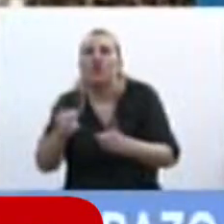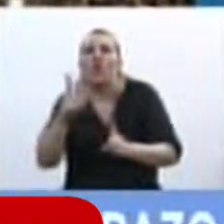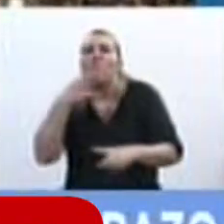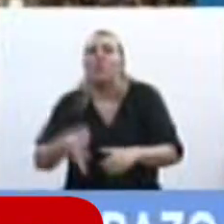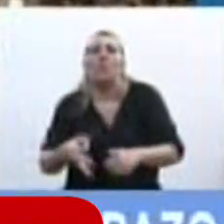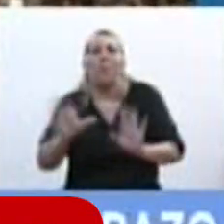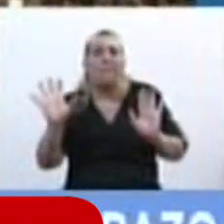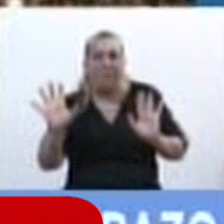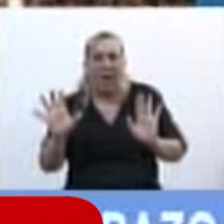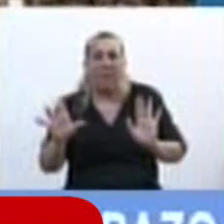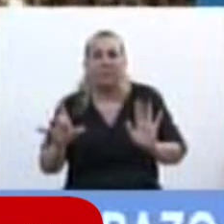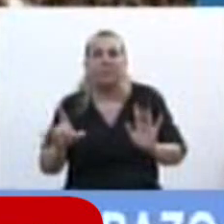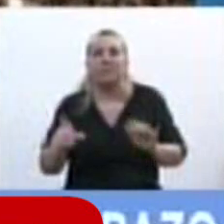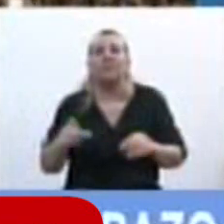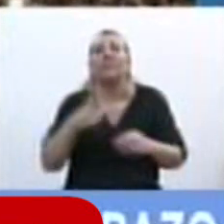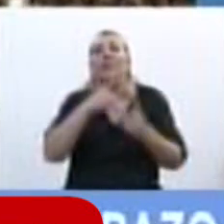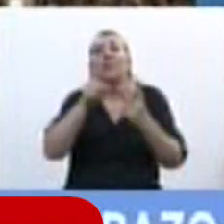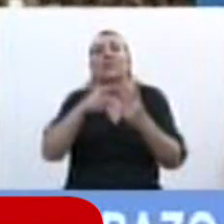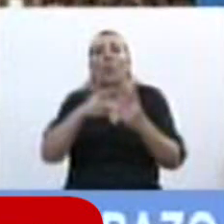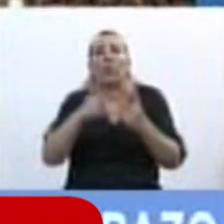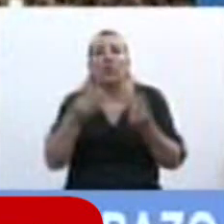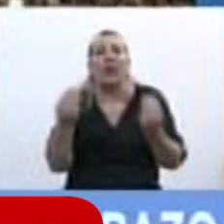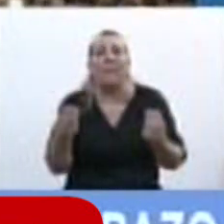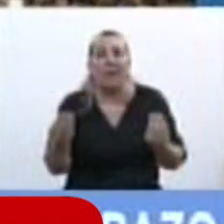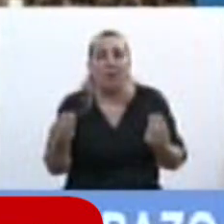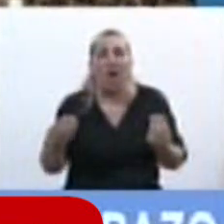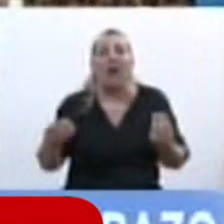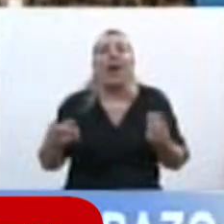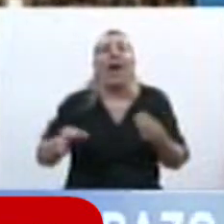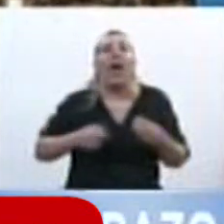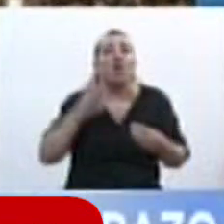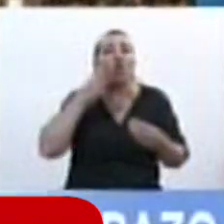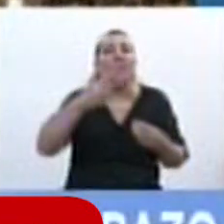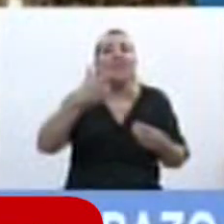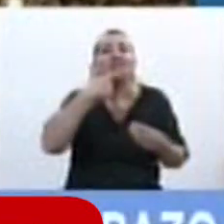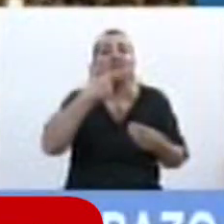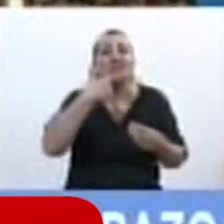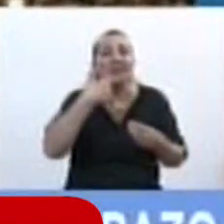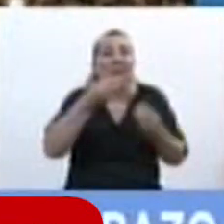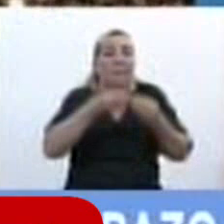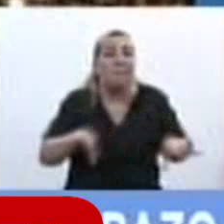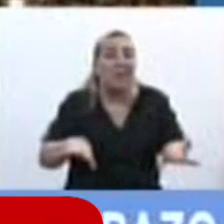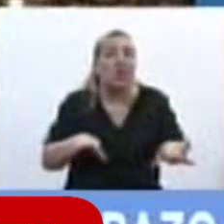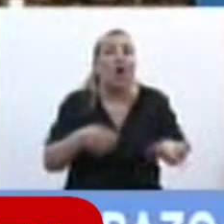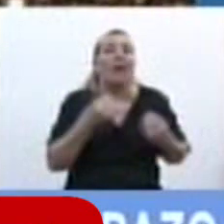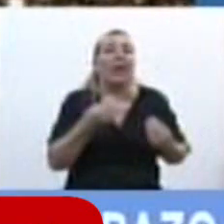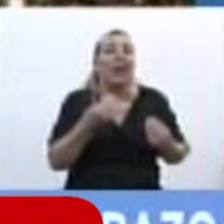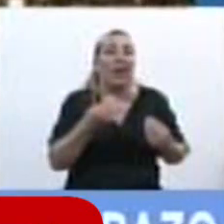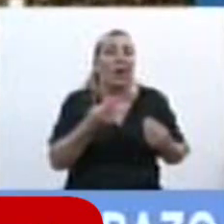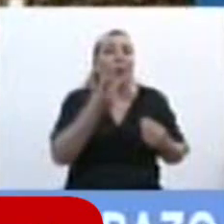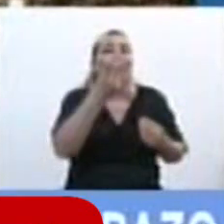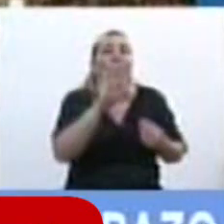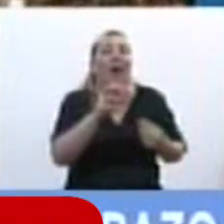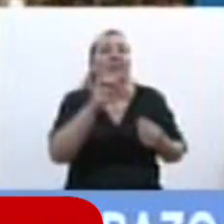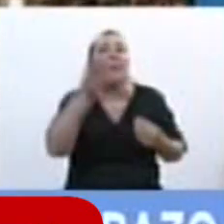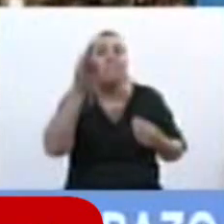lo segundo que nos pasó es que empezamos en el año 2017 con un 20% de los tocos